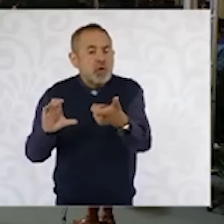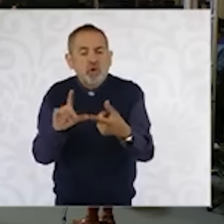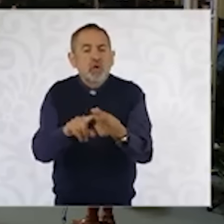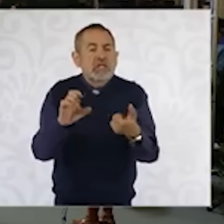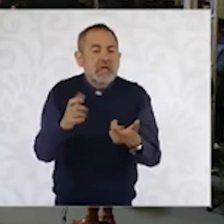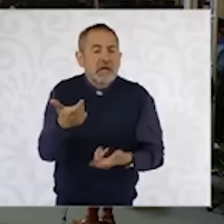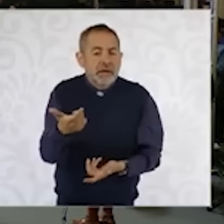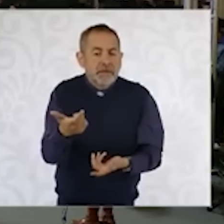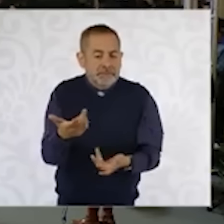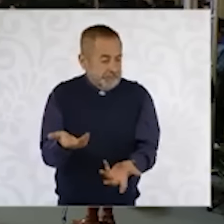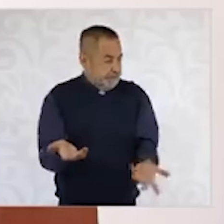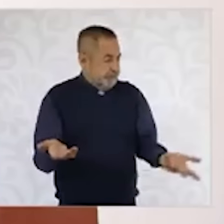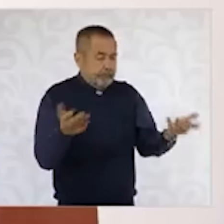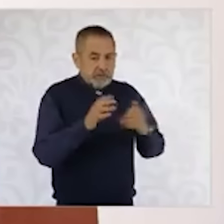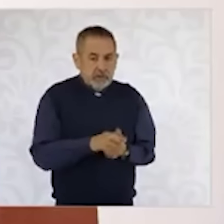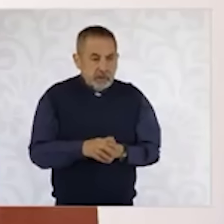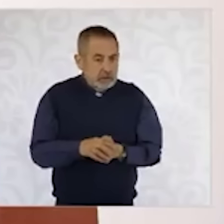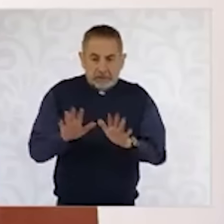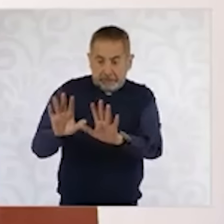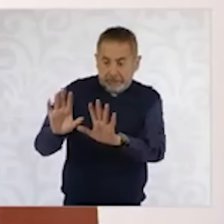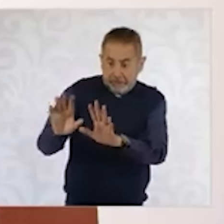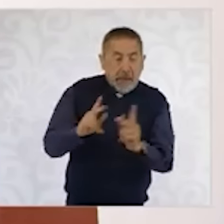y aparte endeudan a Pemex